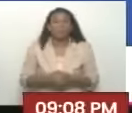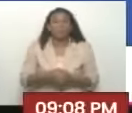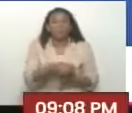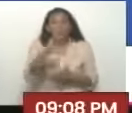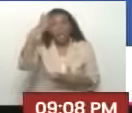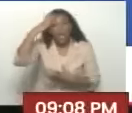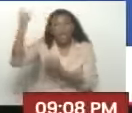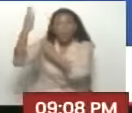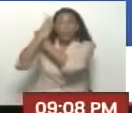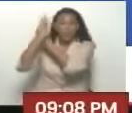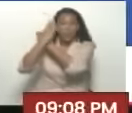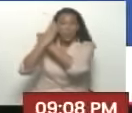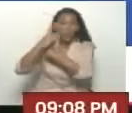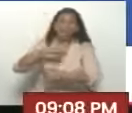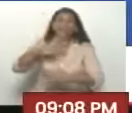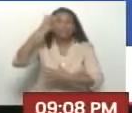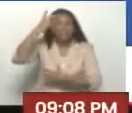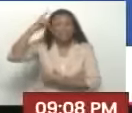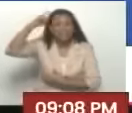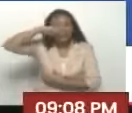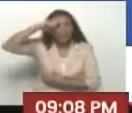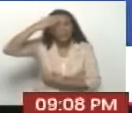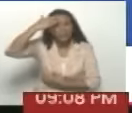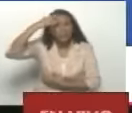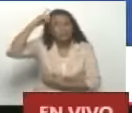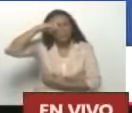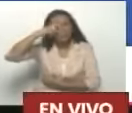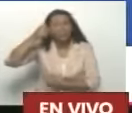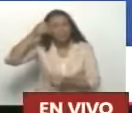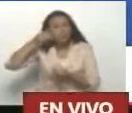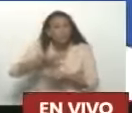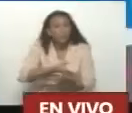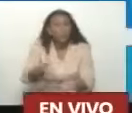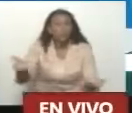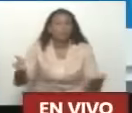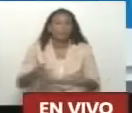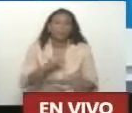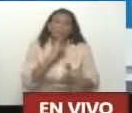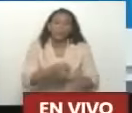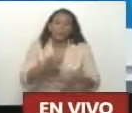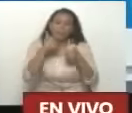Dios me proteja, me dé mucha sabiduría para no fallarle a usted y al país. Gracias, mi comandante.